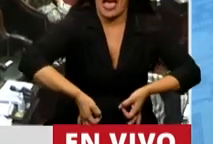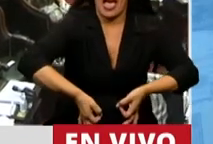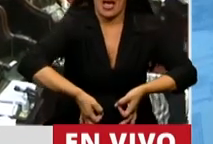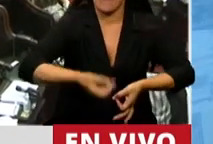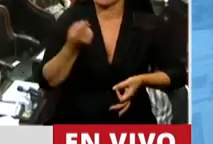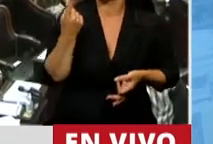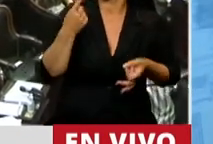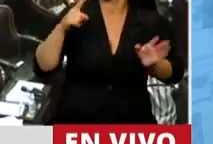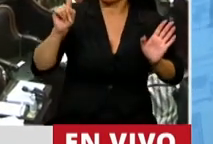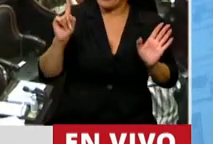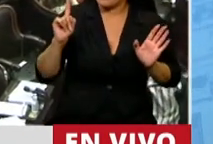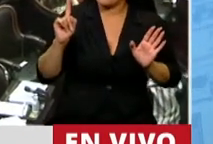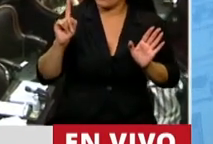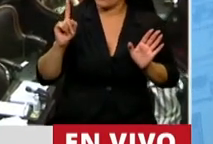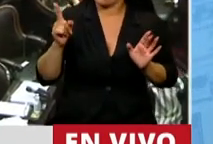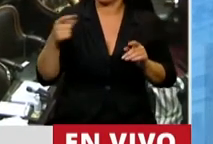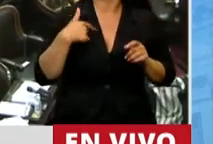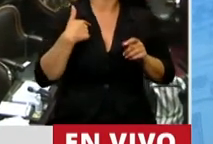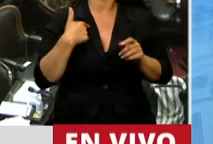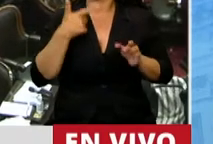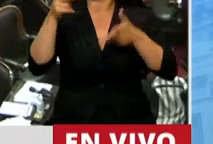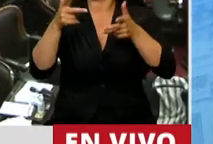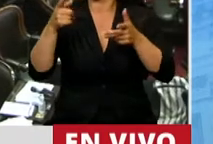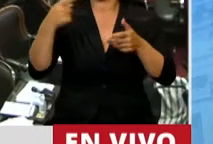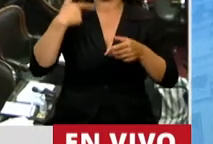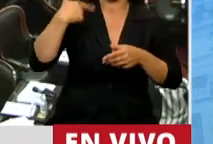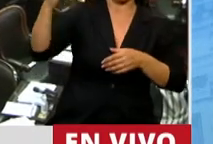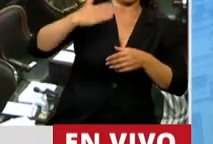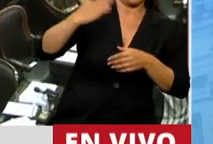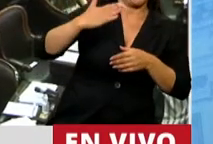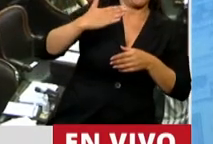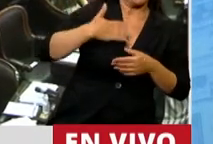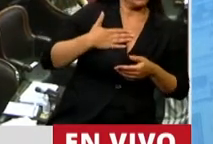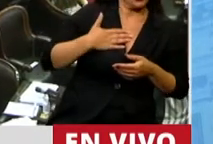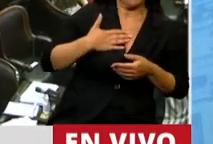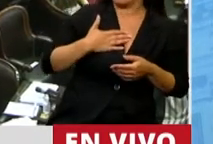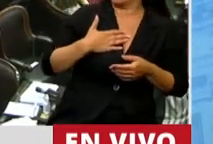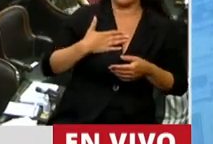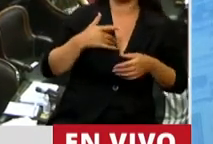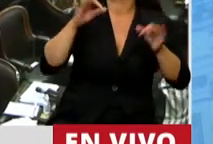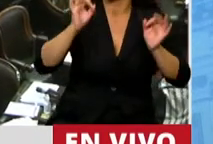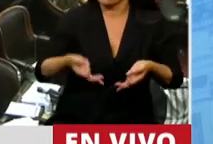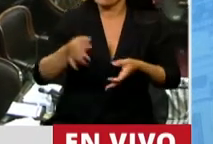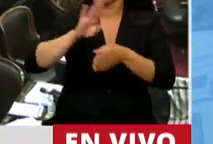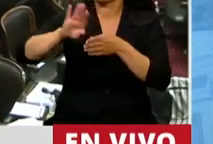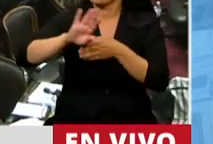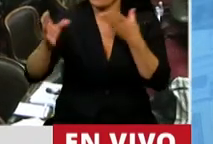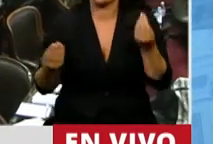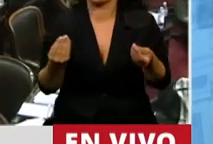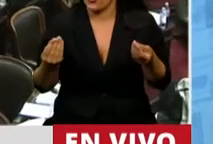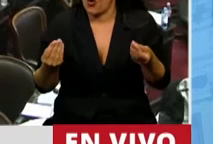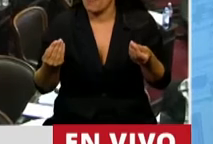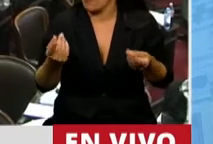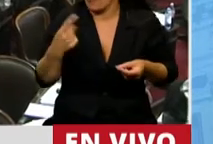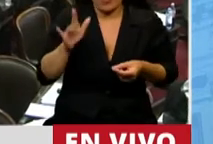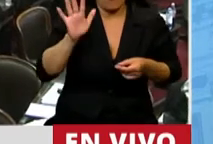no menosprecie mi interpretación de las cosas, sé de qué manera se emitió la deuda, pero ese es el